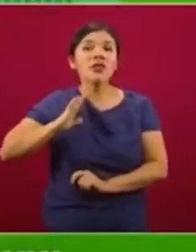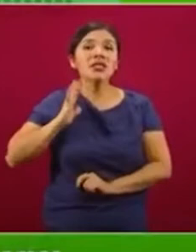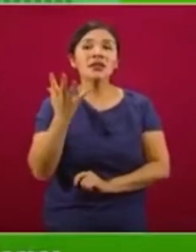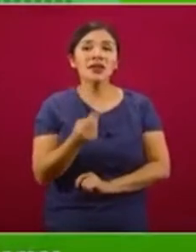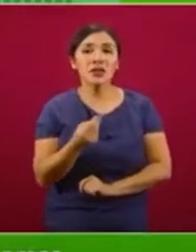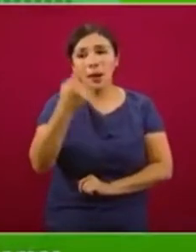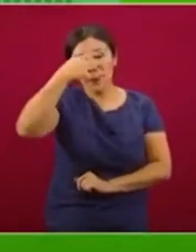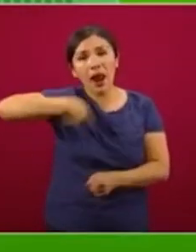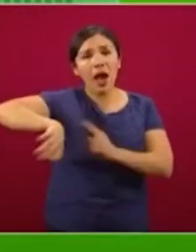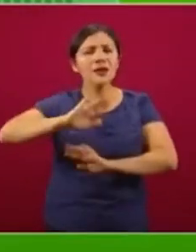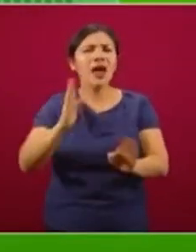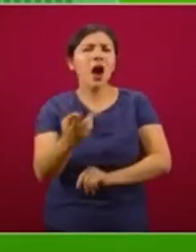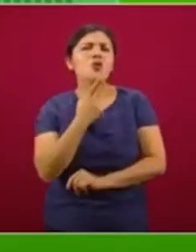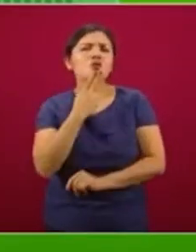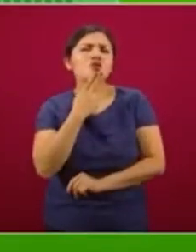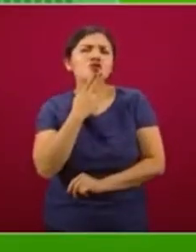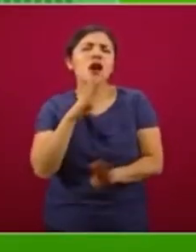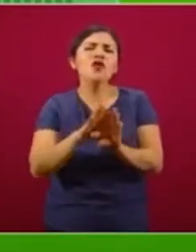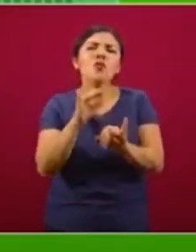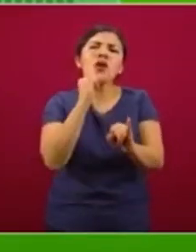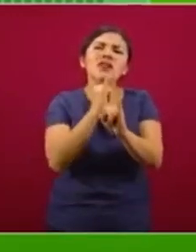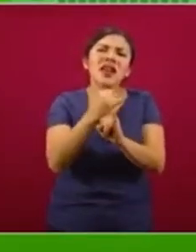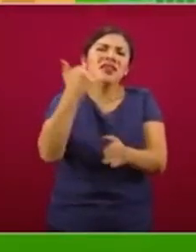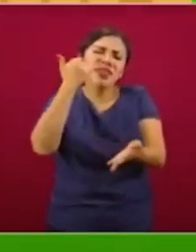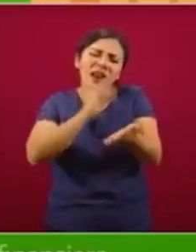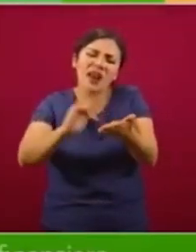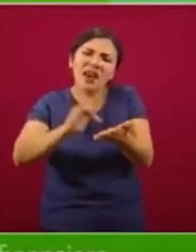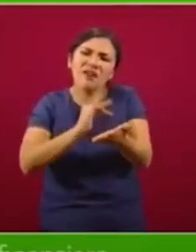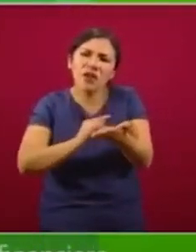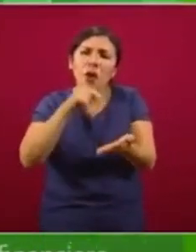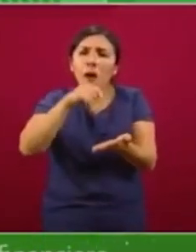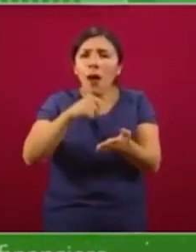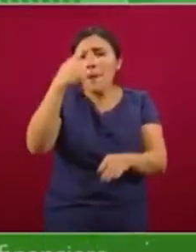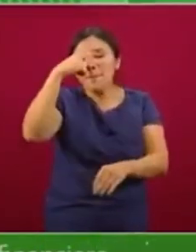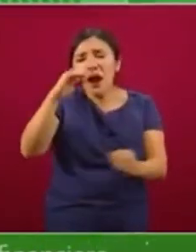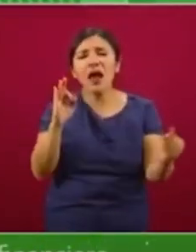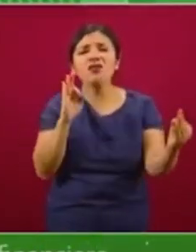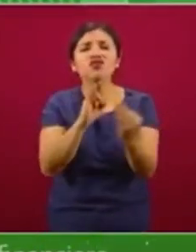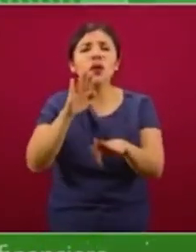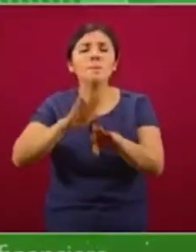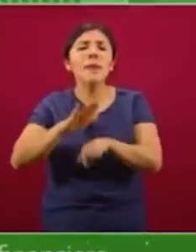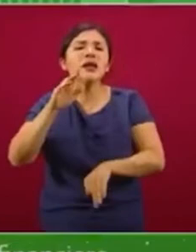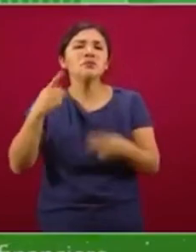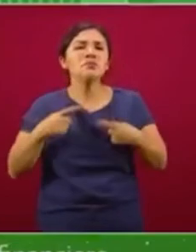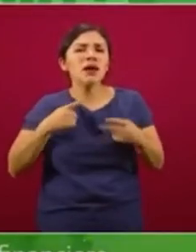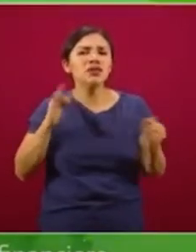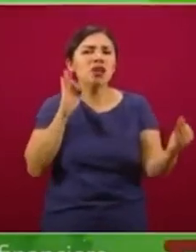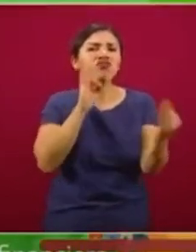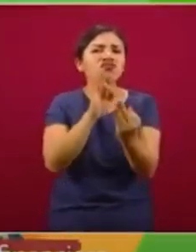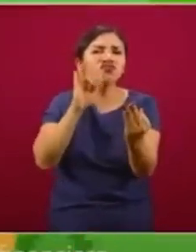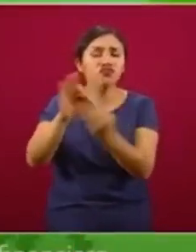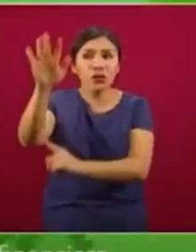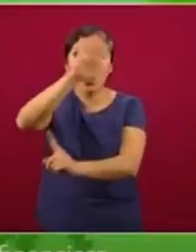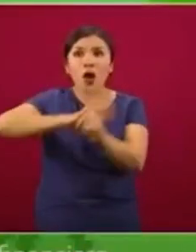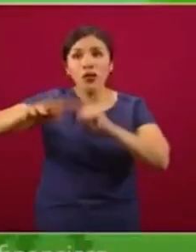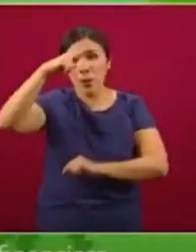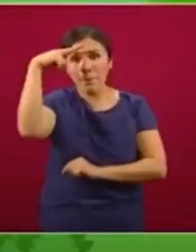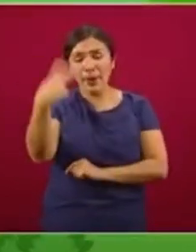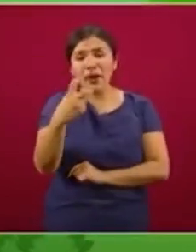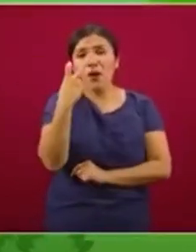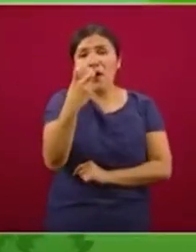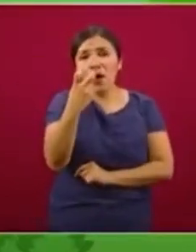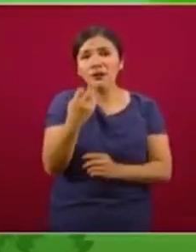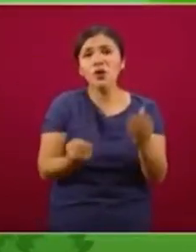tecnologías que ya utilizamos, como el Internet y los teléfonos inteligentes, para acercar cada vez a más personas en todo México al sistema